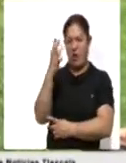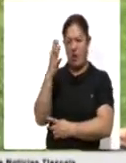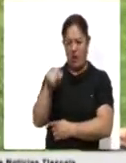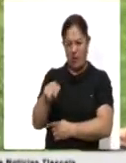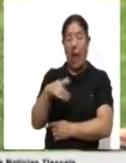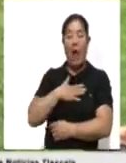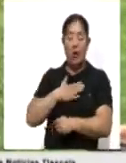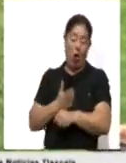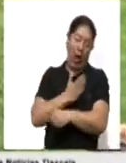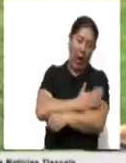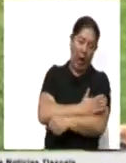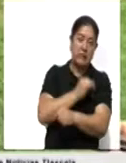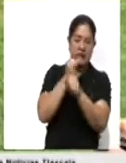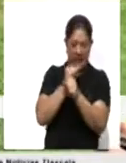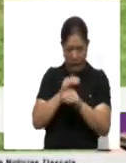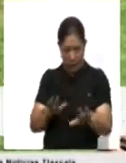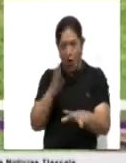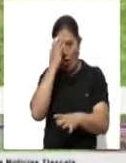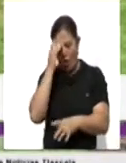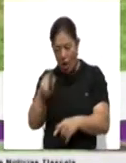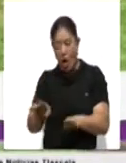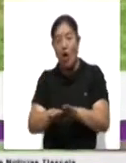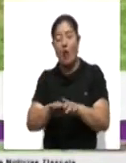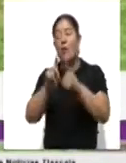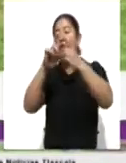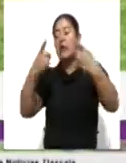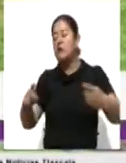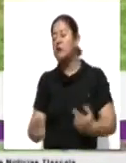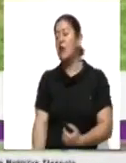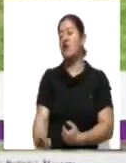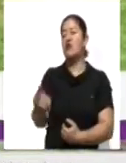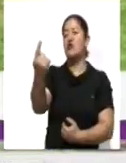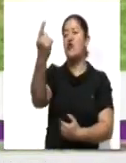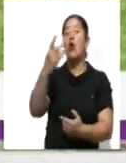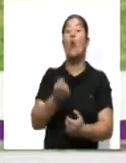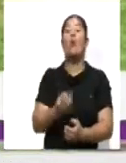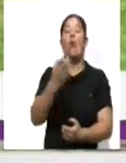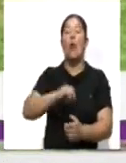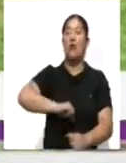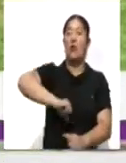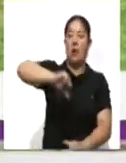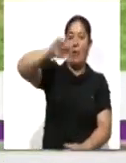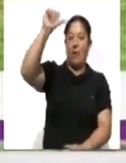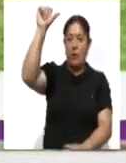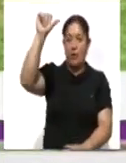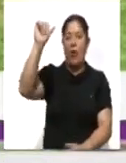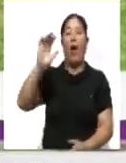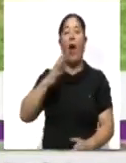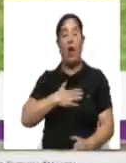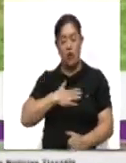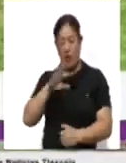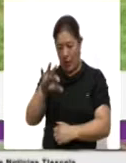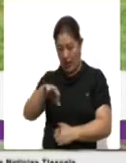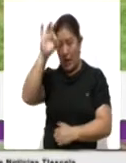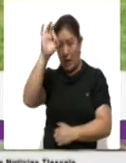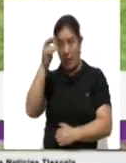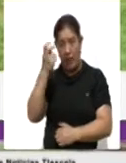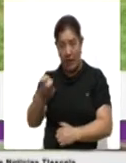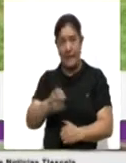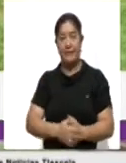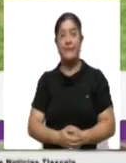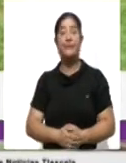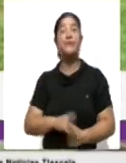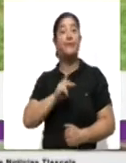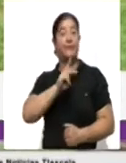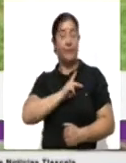previamente antes cuál es su método de desarrollo, cómo crecen sus raíces, de qué tamaño crece su copa, y elijamos una especie adecuada para